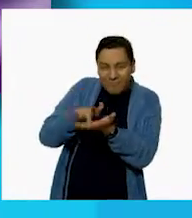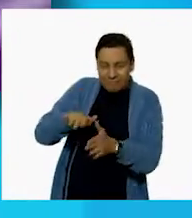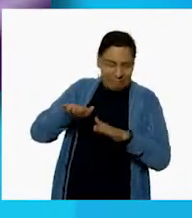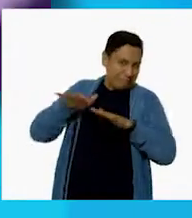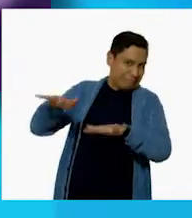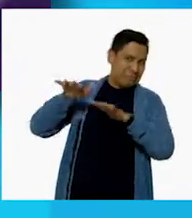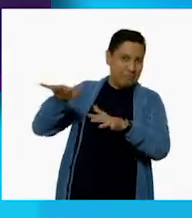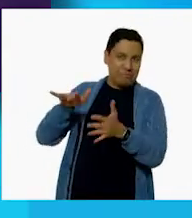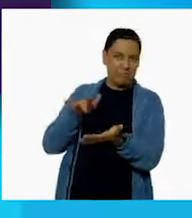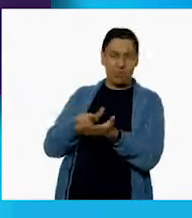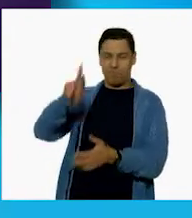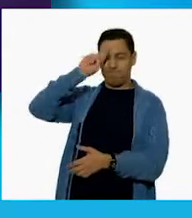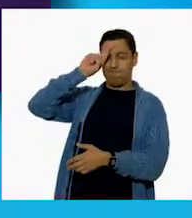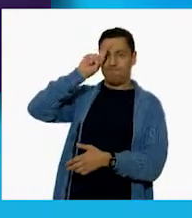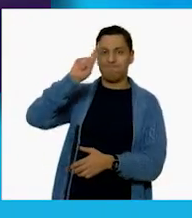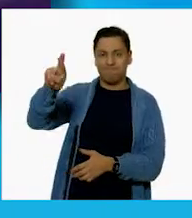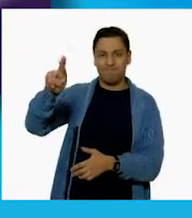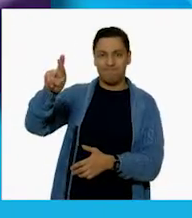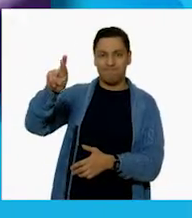red de apoyo.